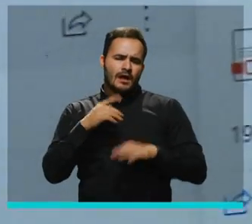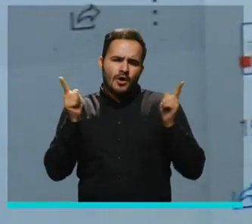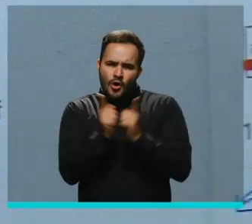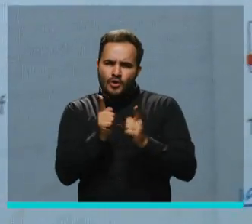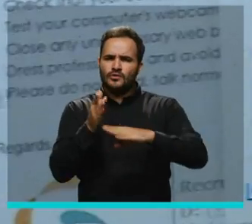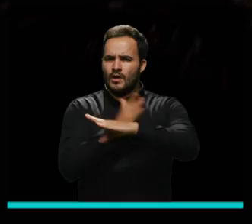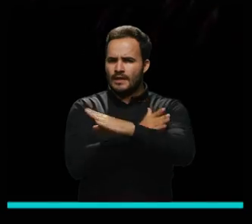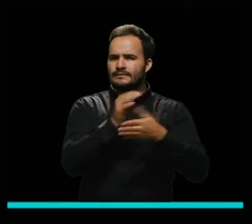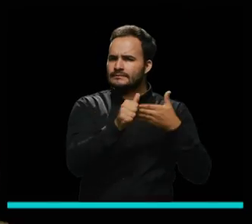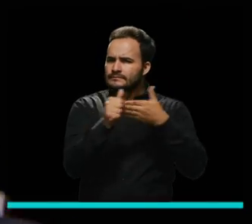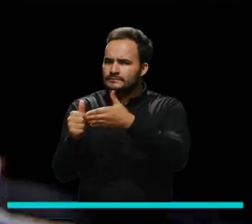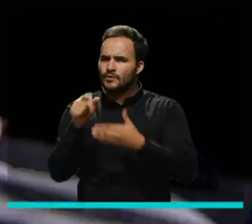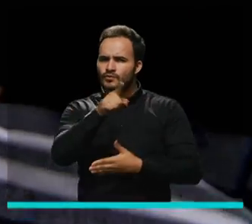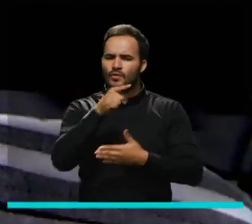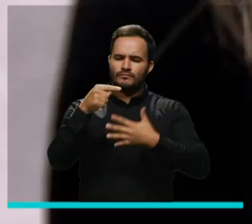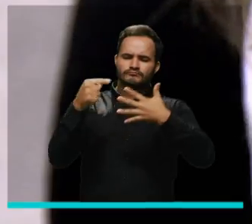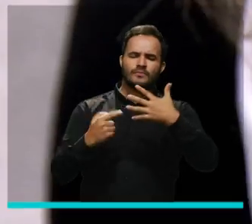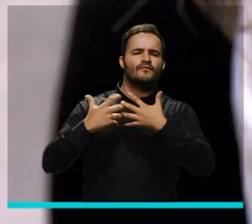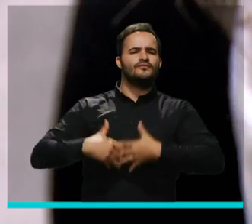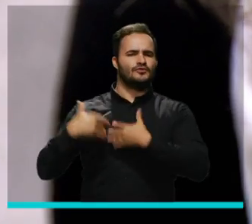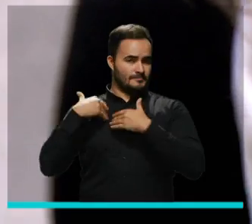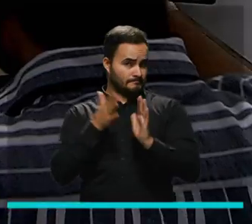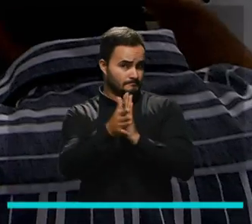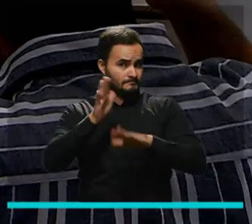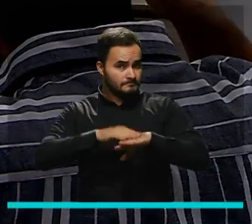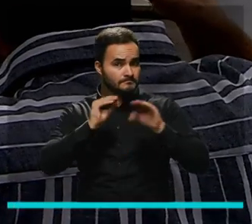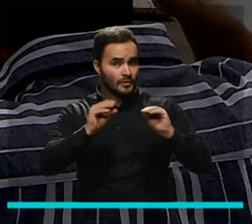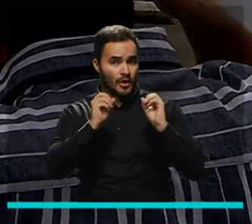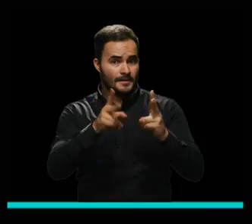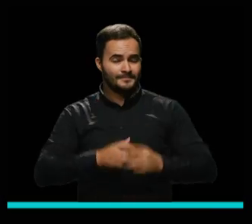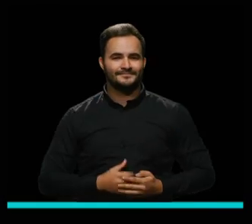hacer una pequeña inducción sobre las tareas que vas a tener.